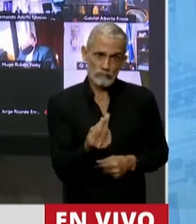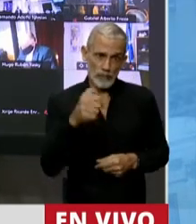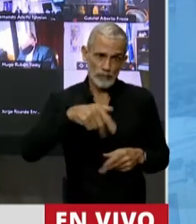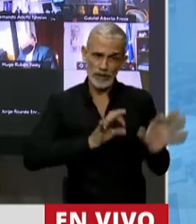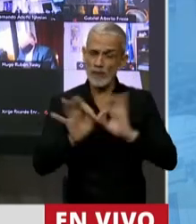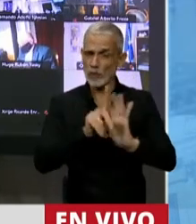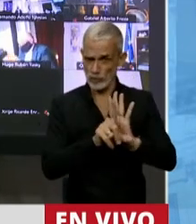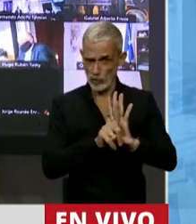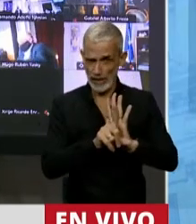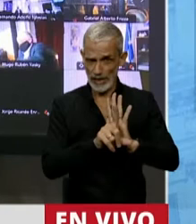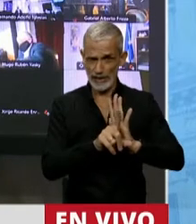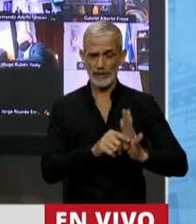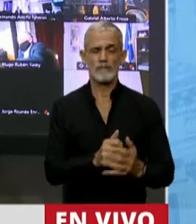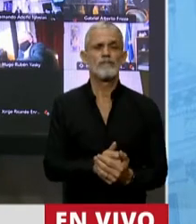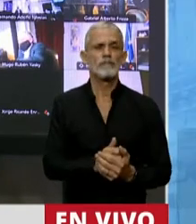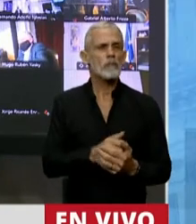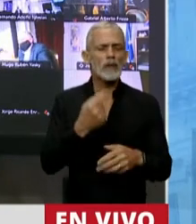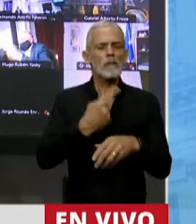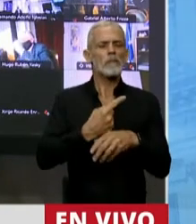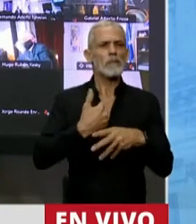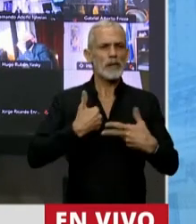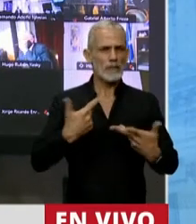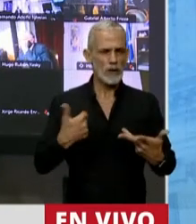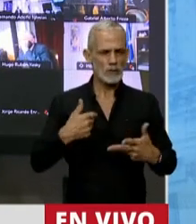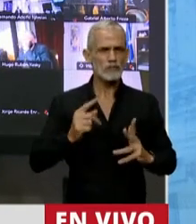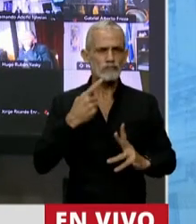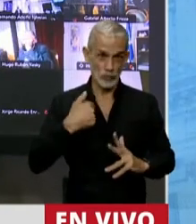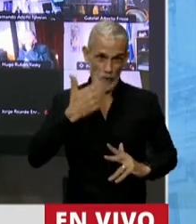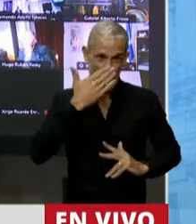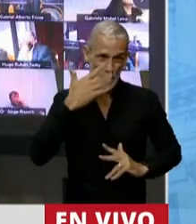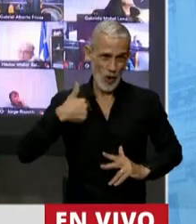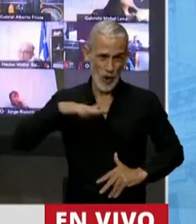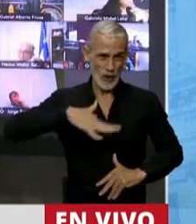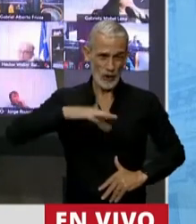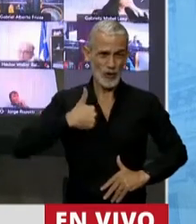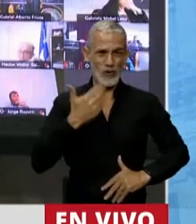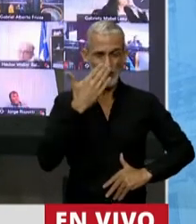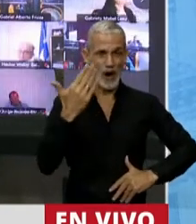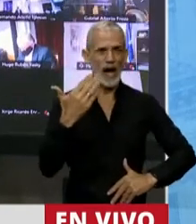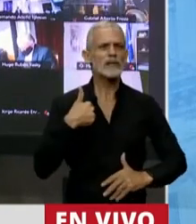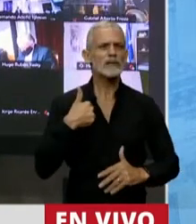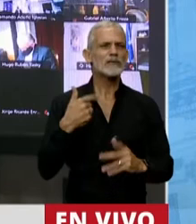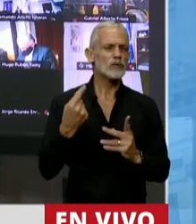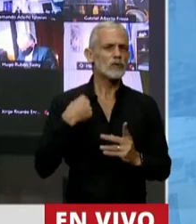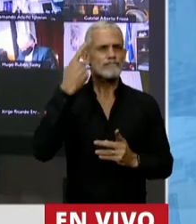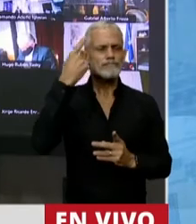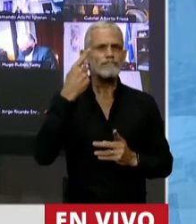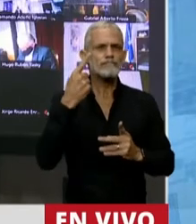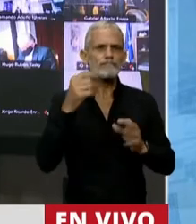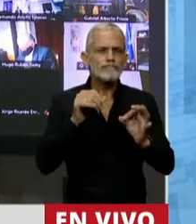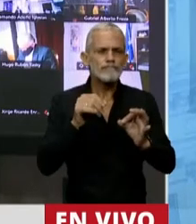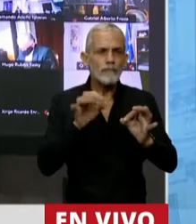este proyecto de ley. En primer lugar, decir que como cordobesa claramente se trata de una iniciativa